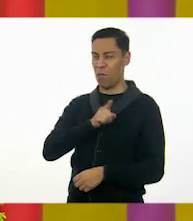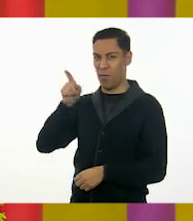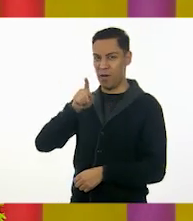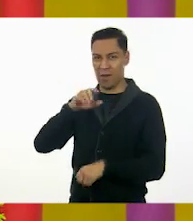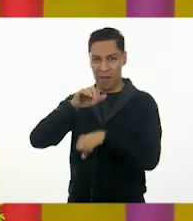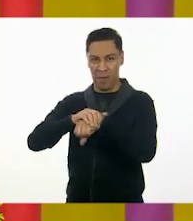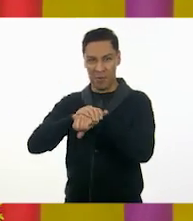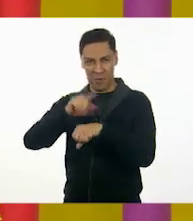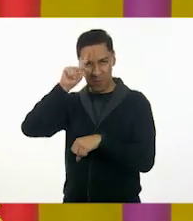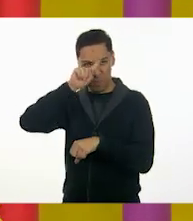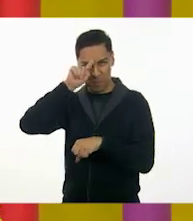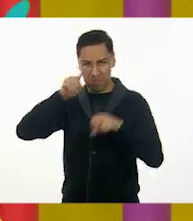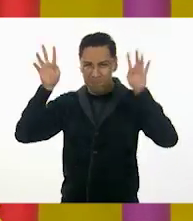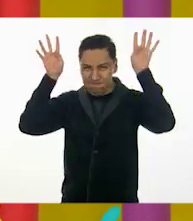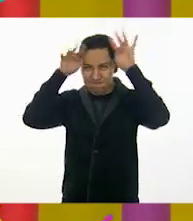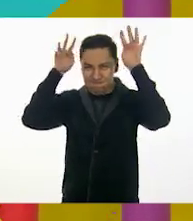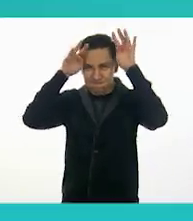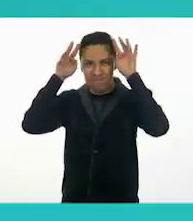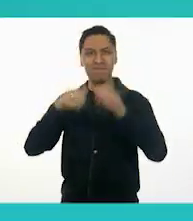excelente recomendación que darnos.